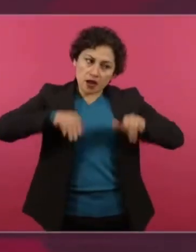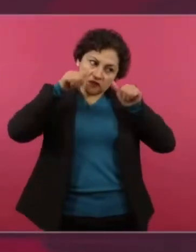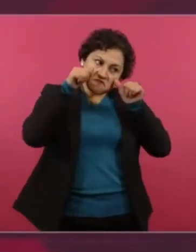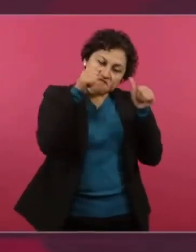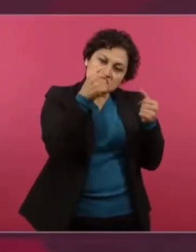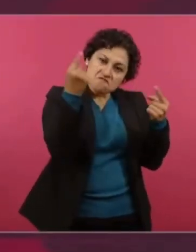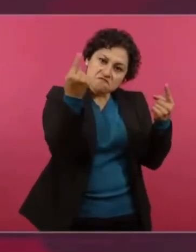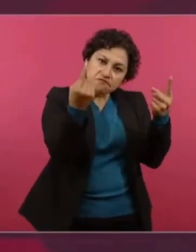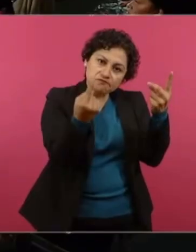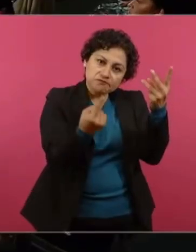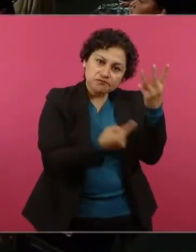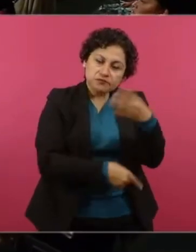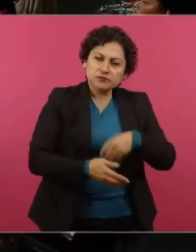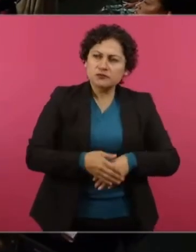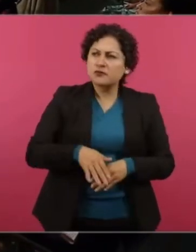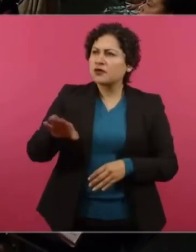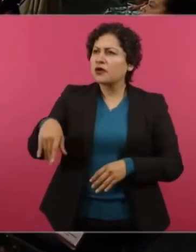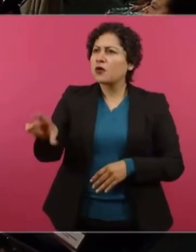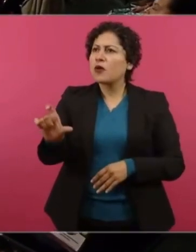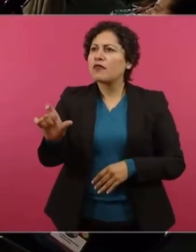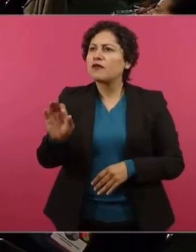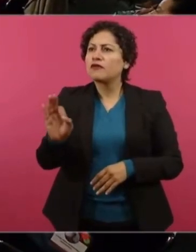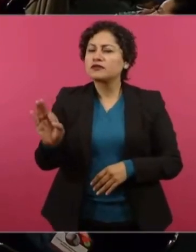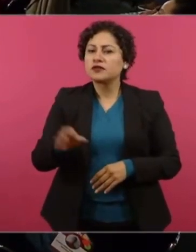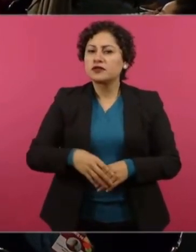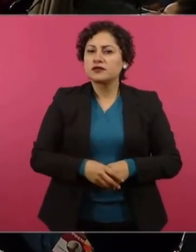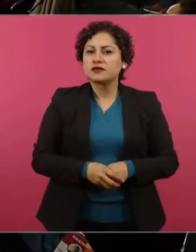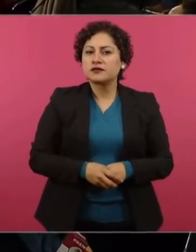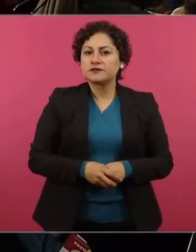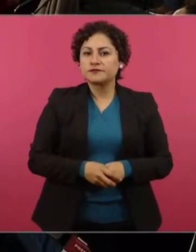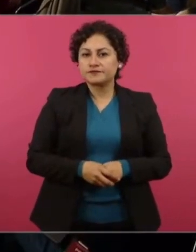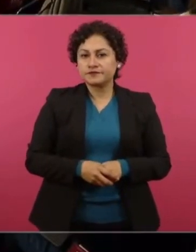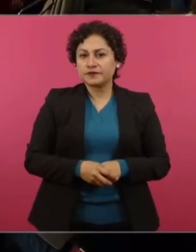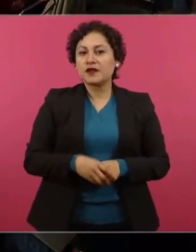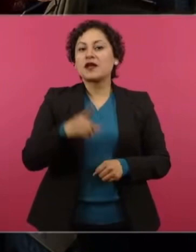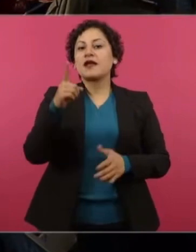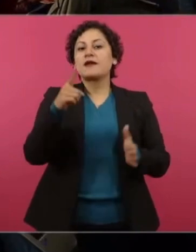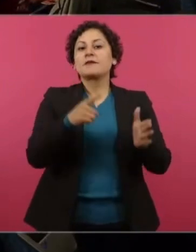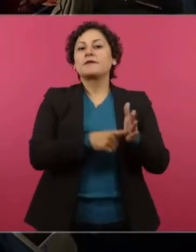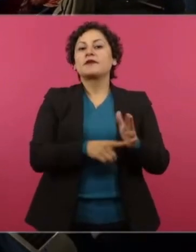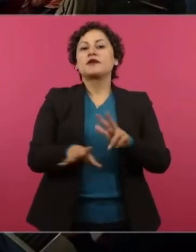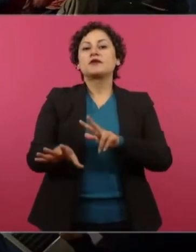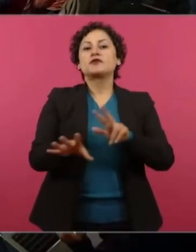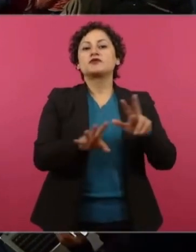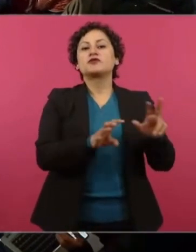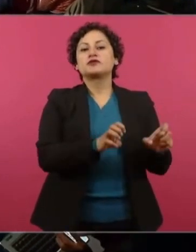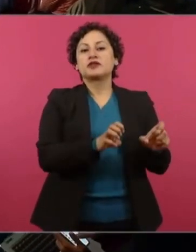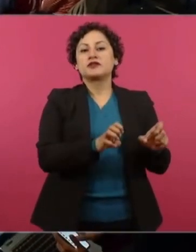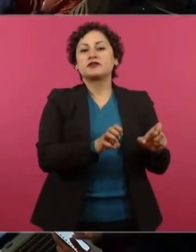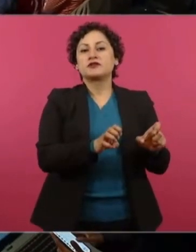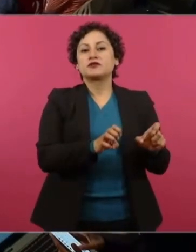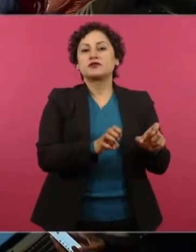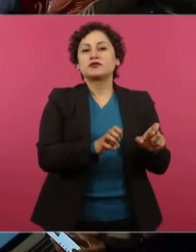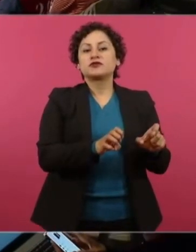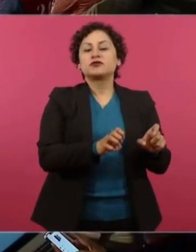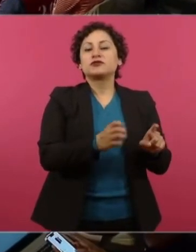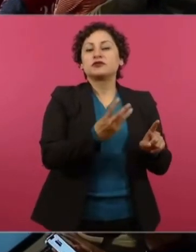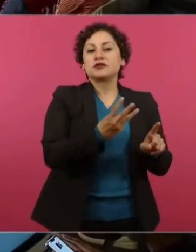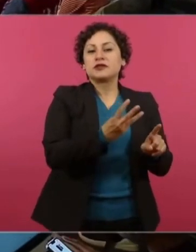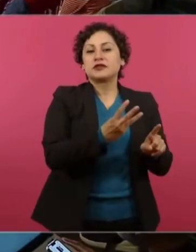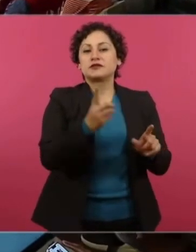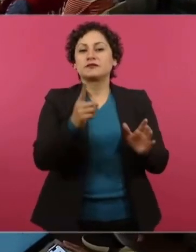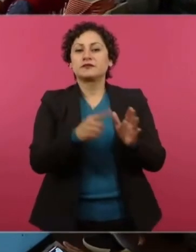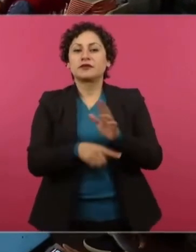¿Cuándo fue lo de Humboldt? De 1803 a 1804. ¿1803, 1804? ¿Y los